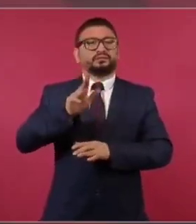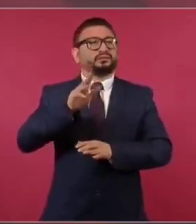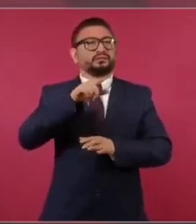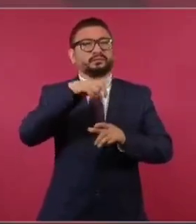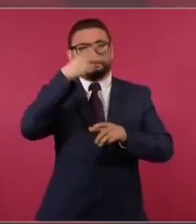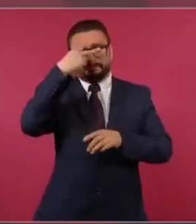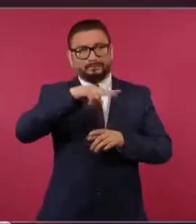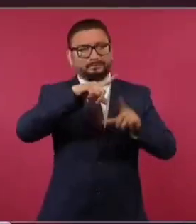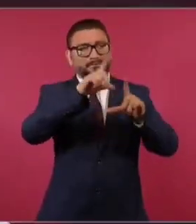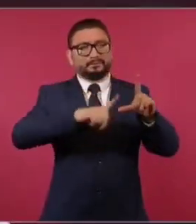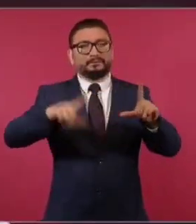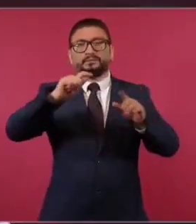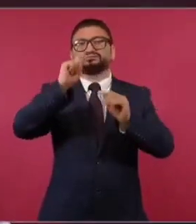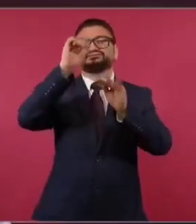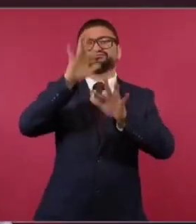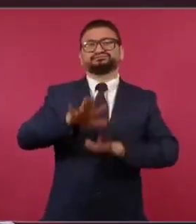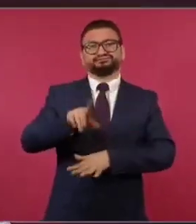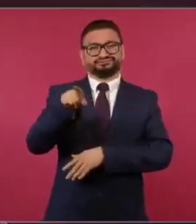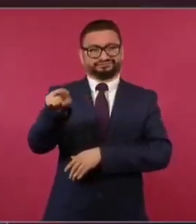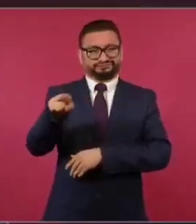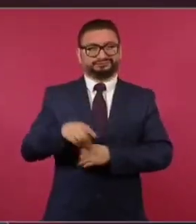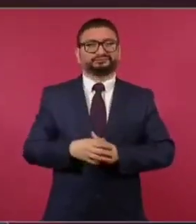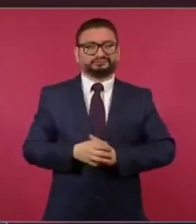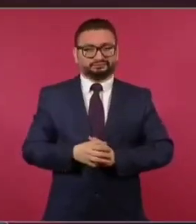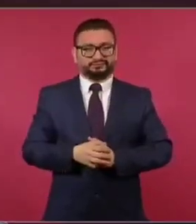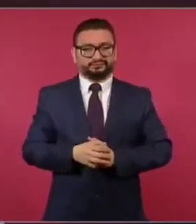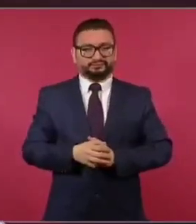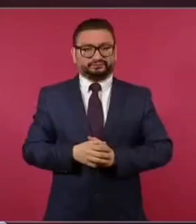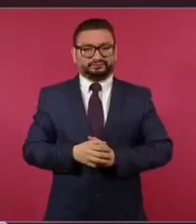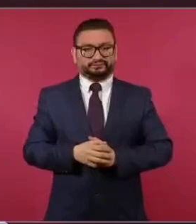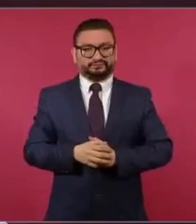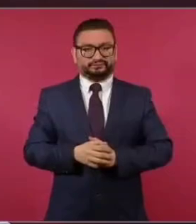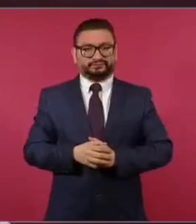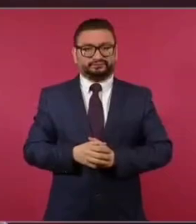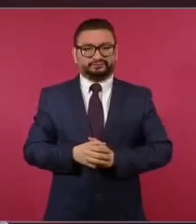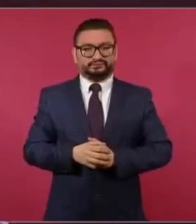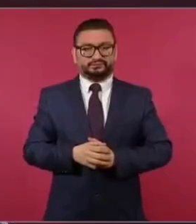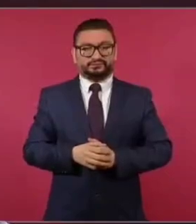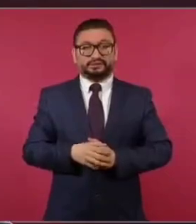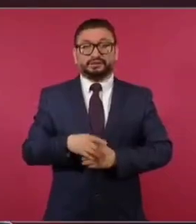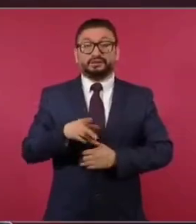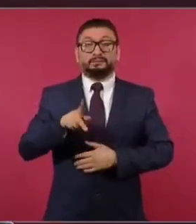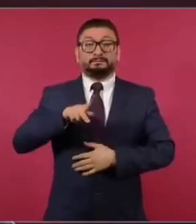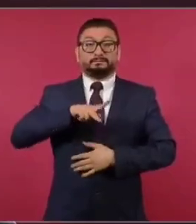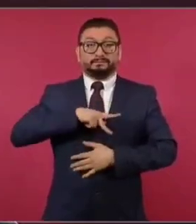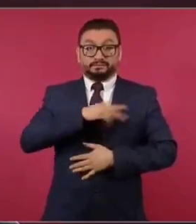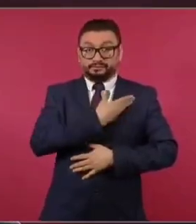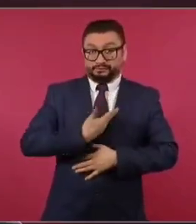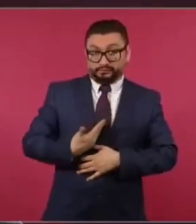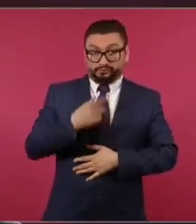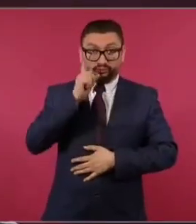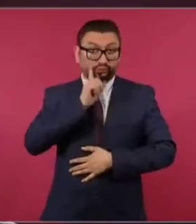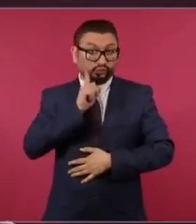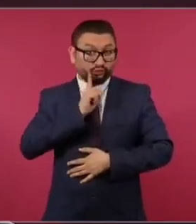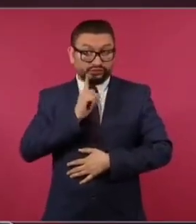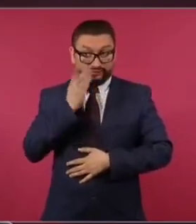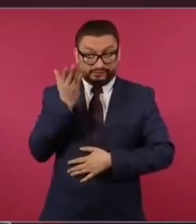México. Entonces, si mi presidenta